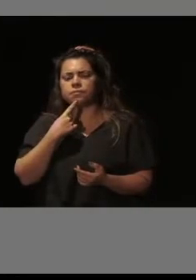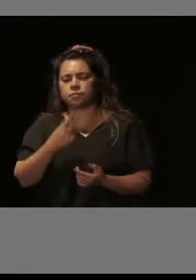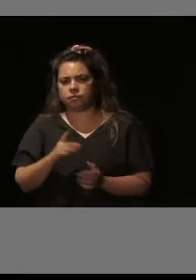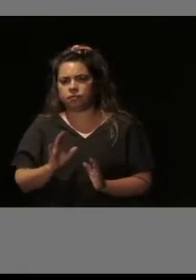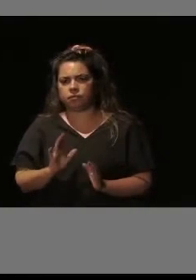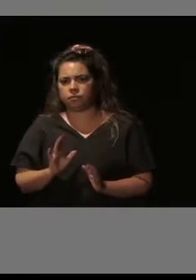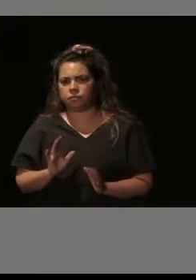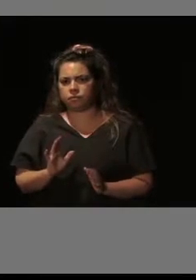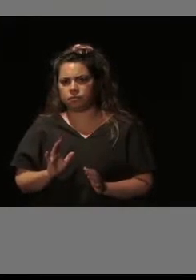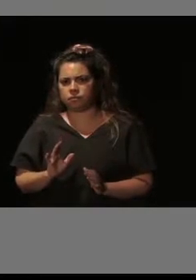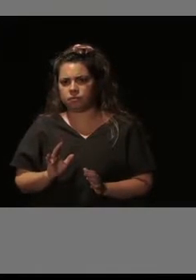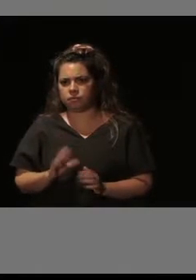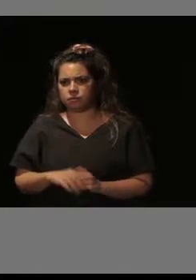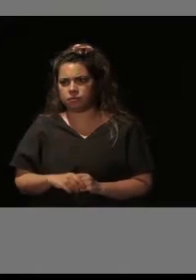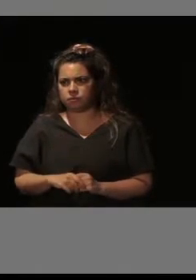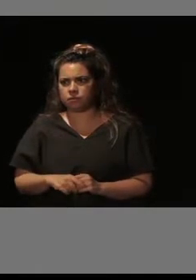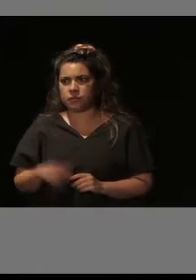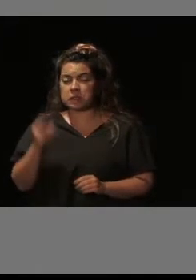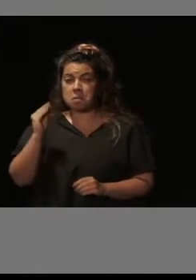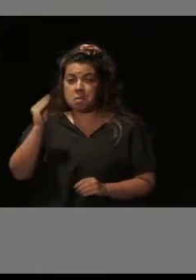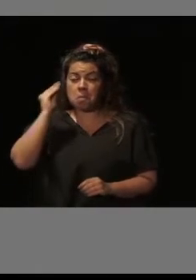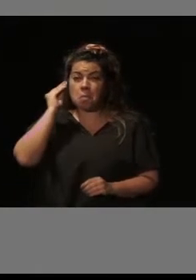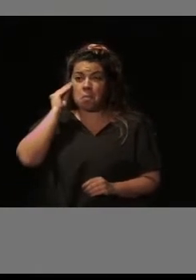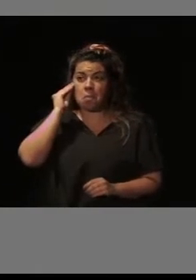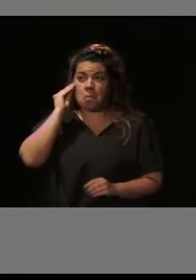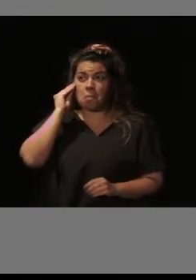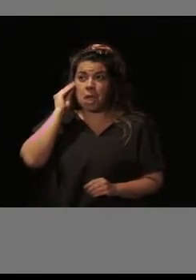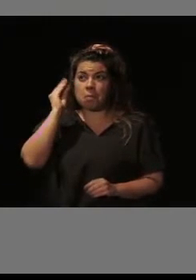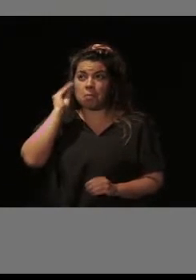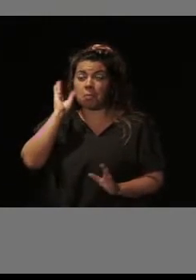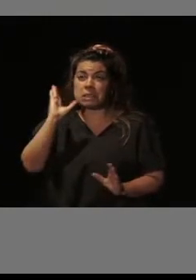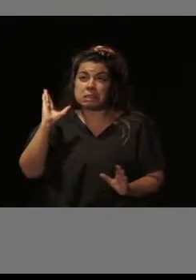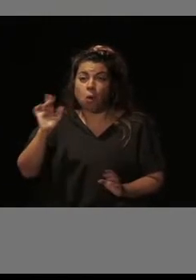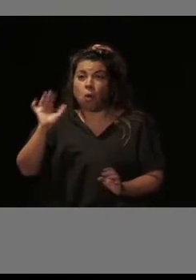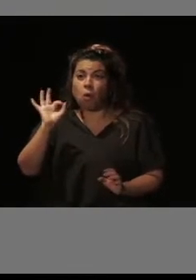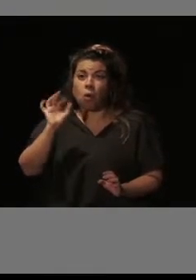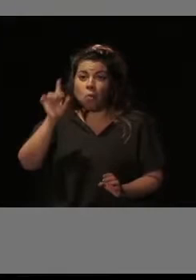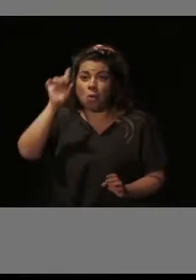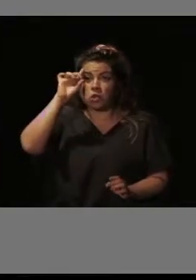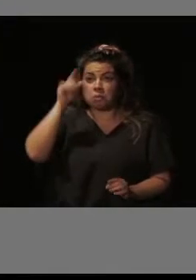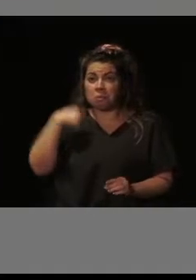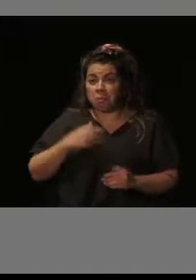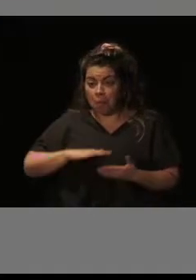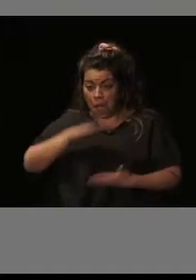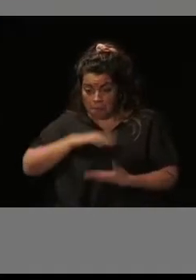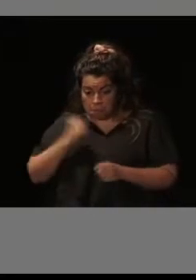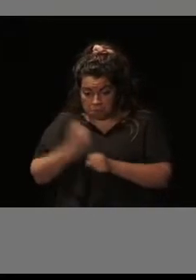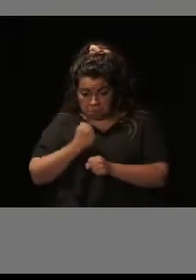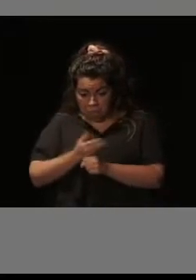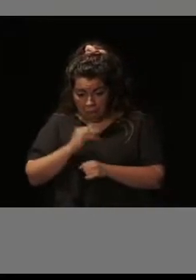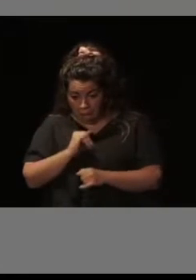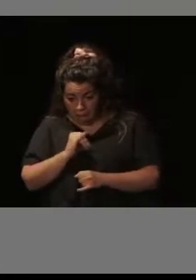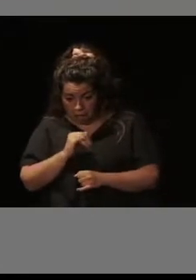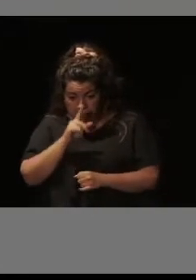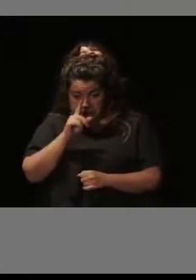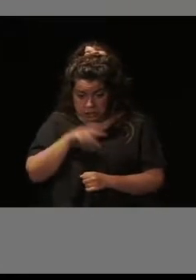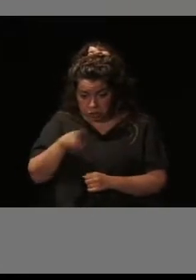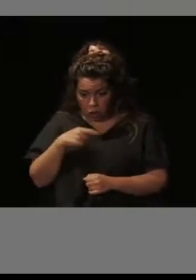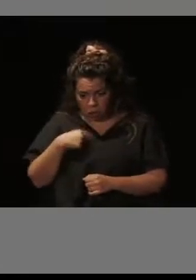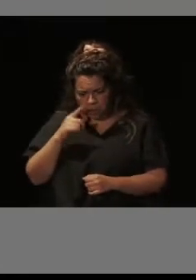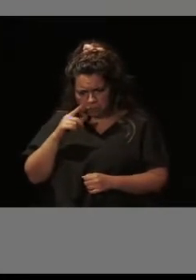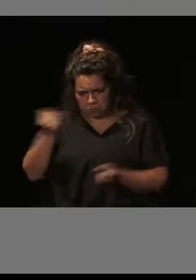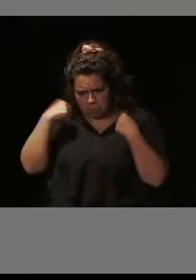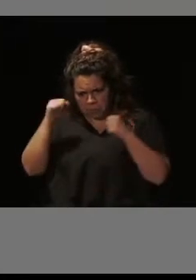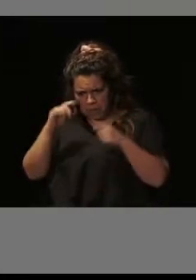creía o no sabía si iba a ser capaz de trabajar y después de estas prácticas me he dado cuenta